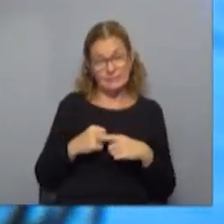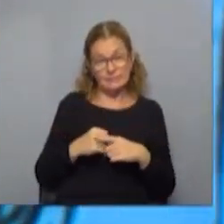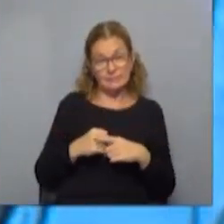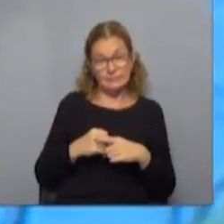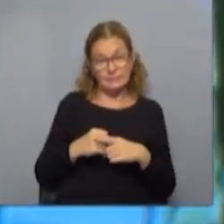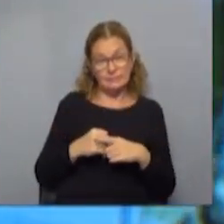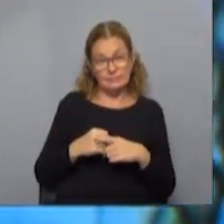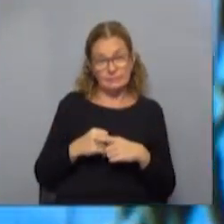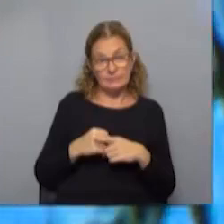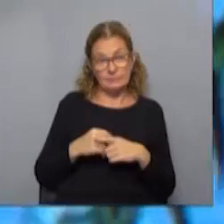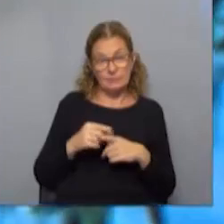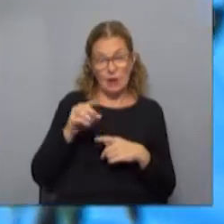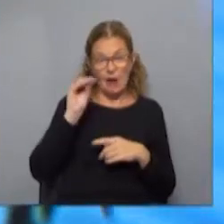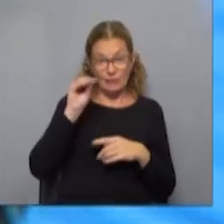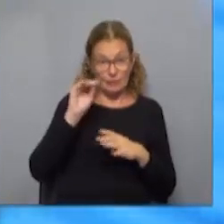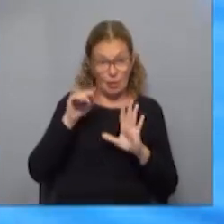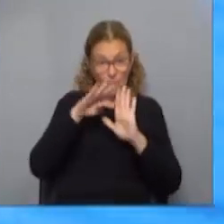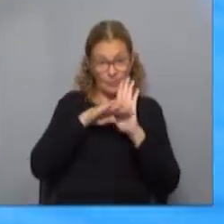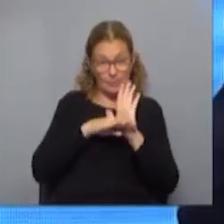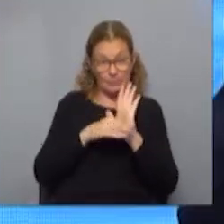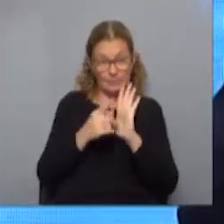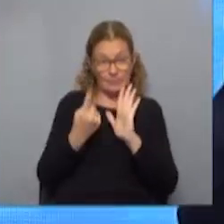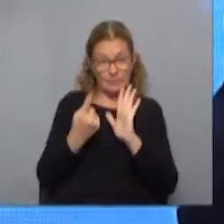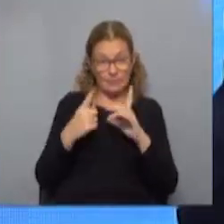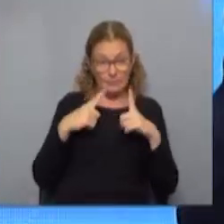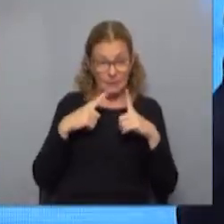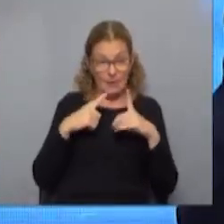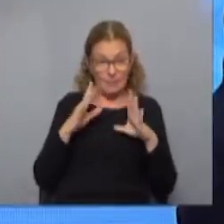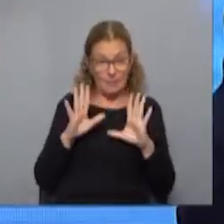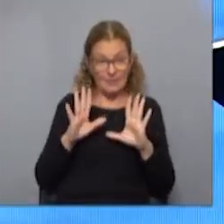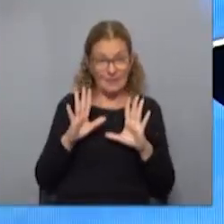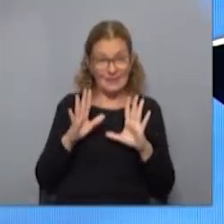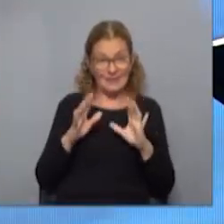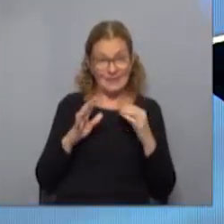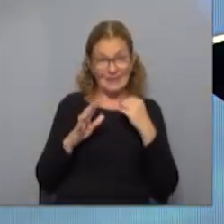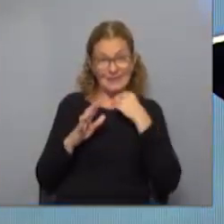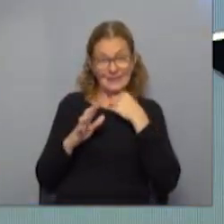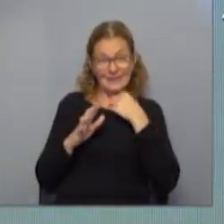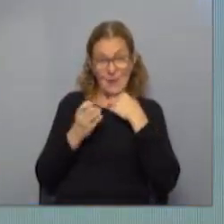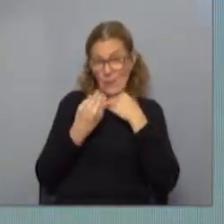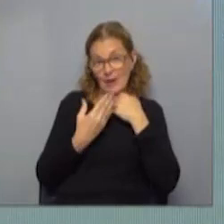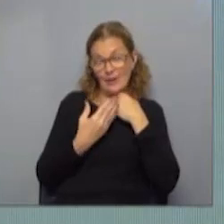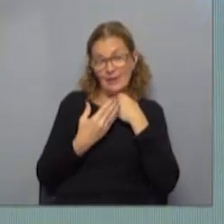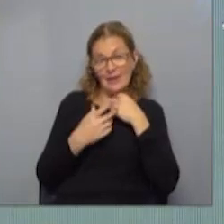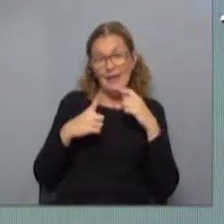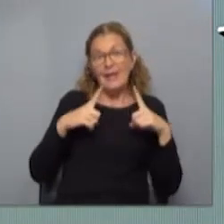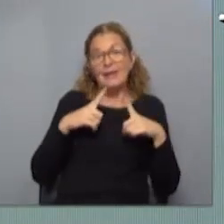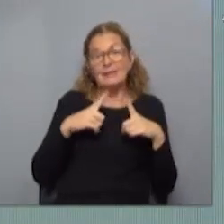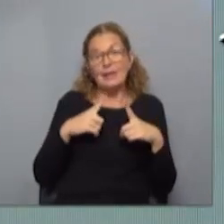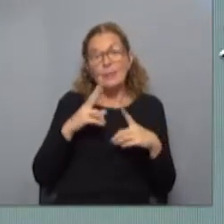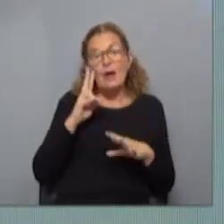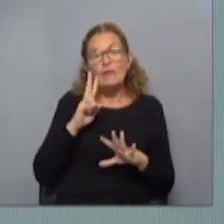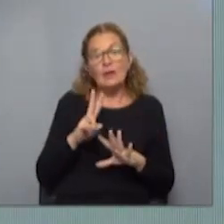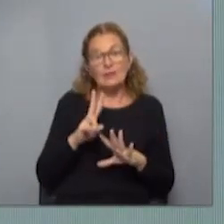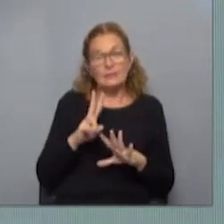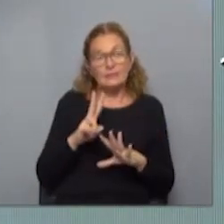tiene esperanza? Porque una vez que se anunció esto... Tenemos esperanza, ¿no, Pancho? No, bueno, estamos... A ver,